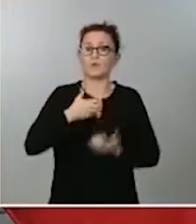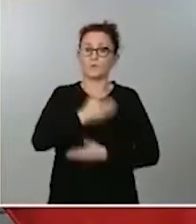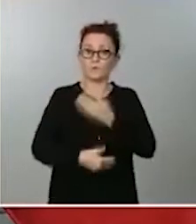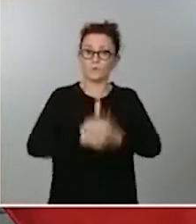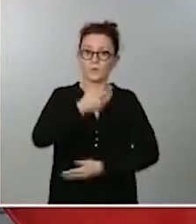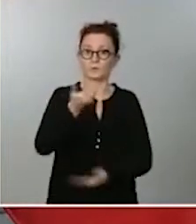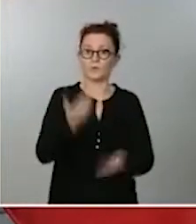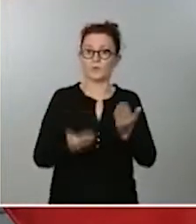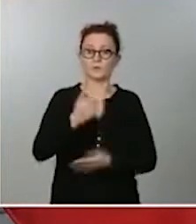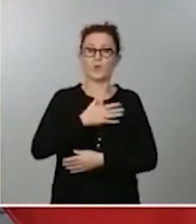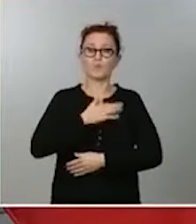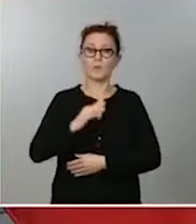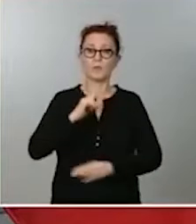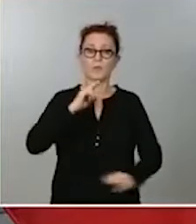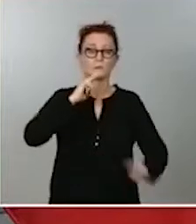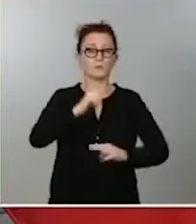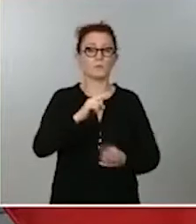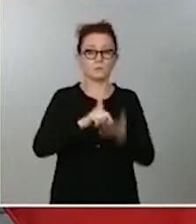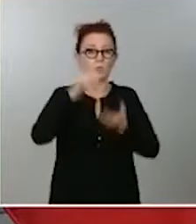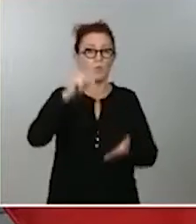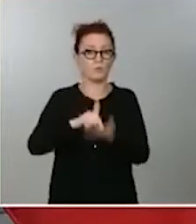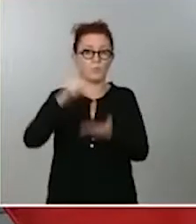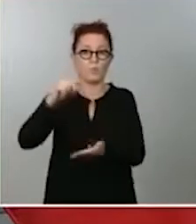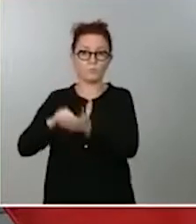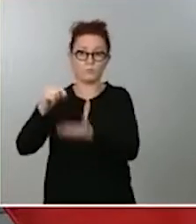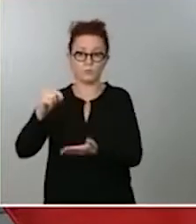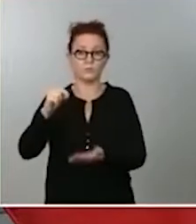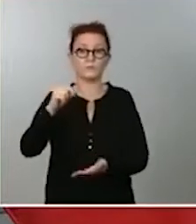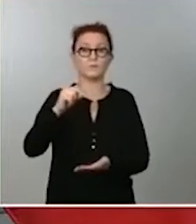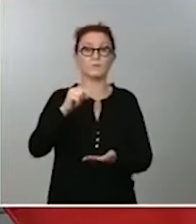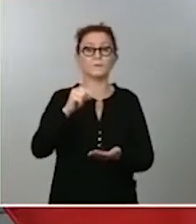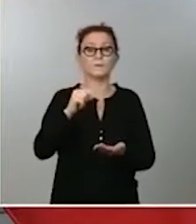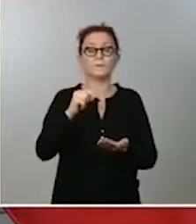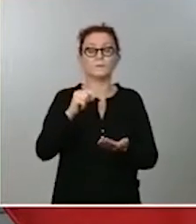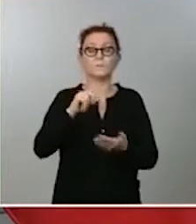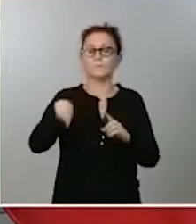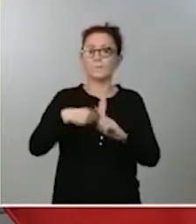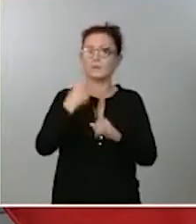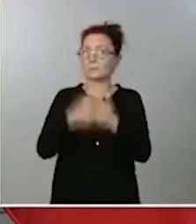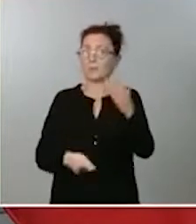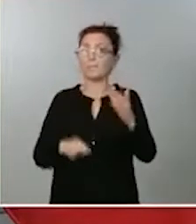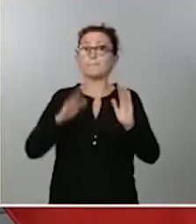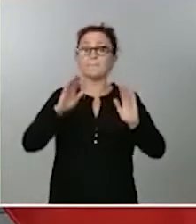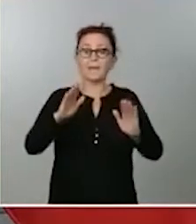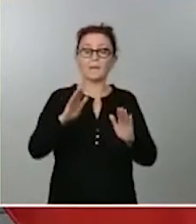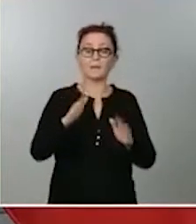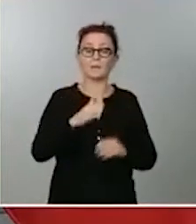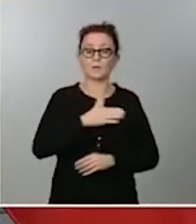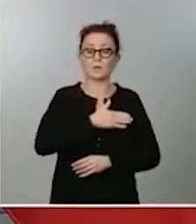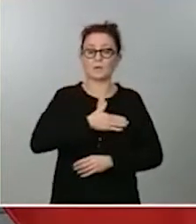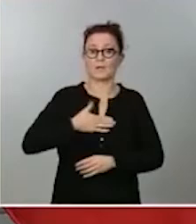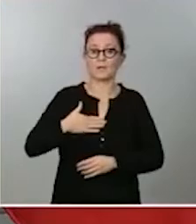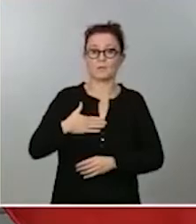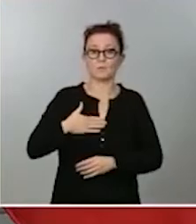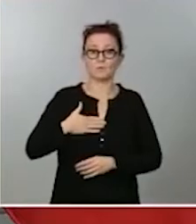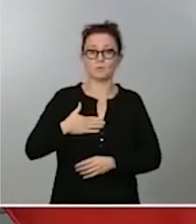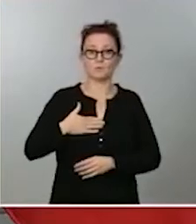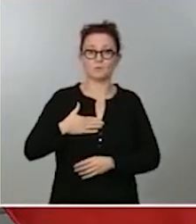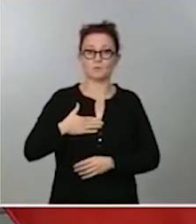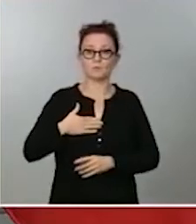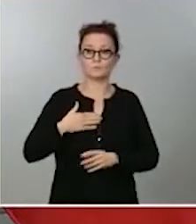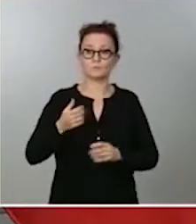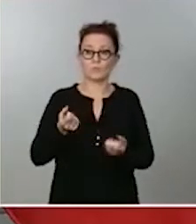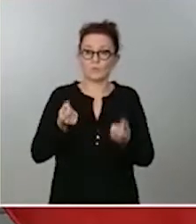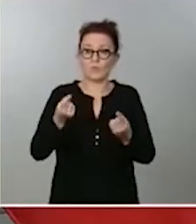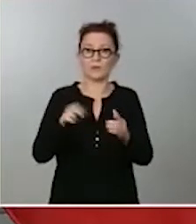agilidad y en la mayor celeridad posible. Y en este entorno nuestra obligación es fortalecer, con la dotación de recursos